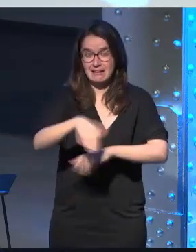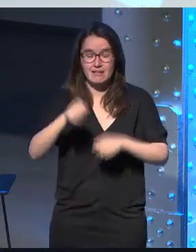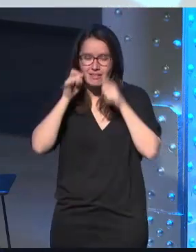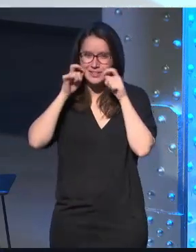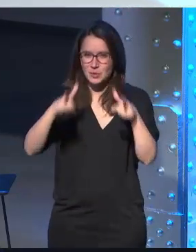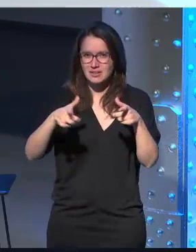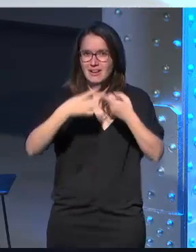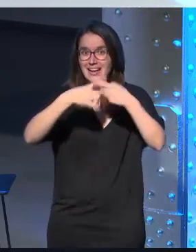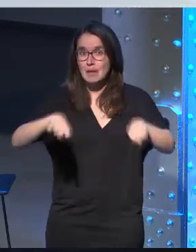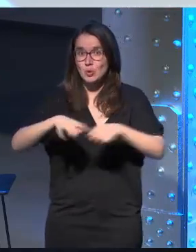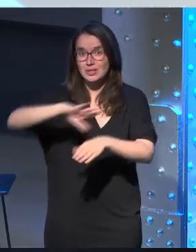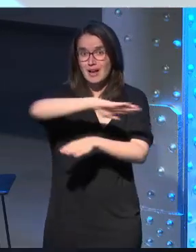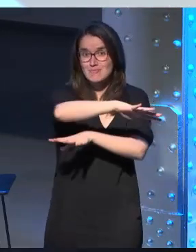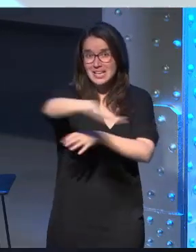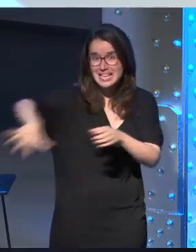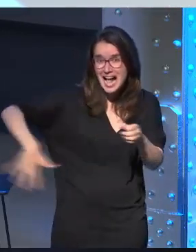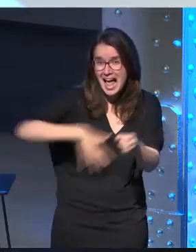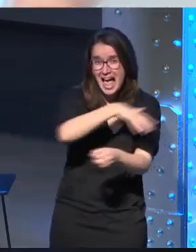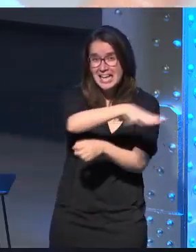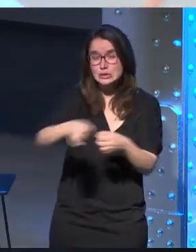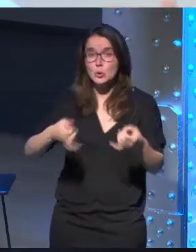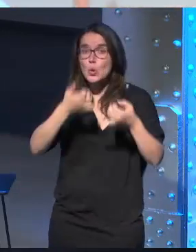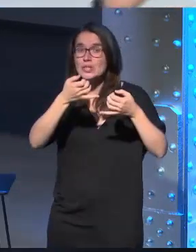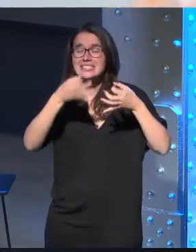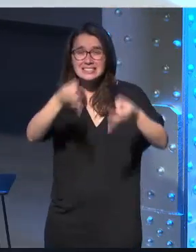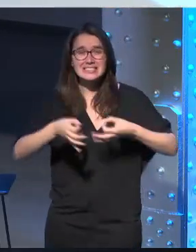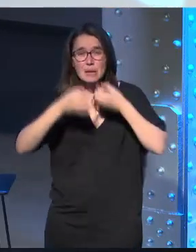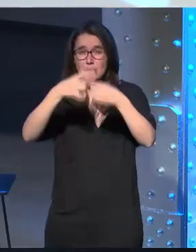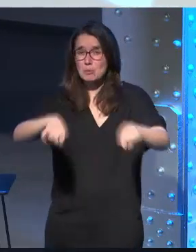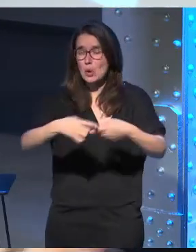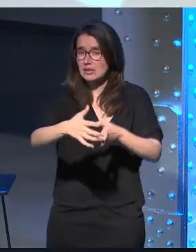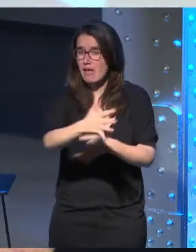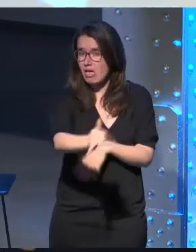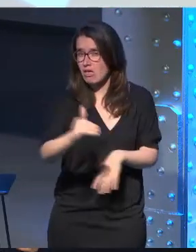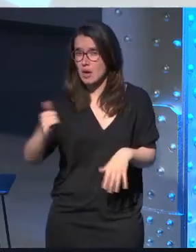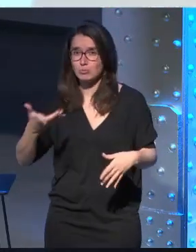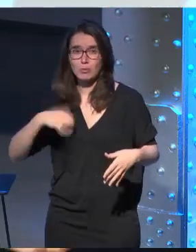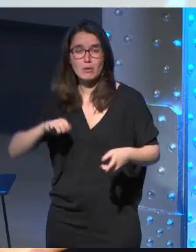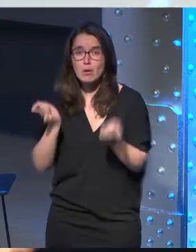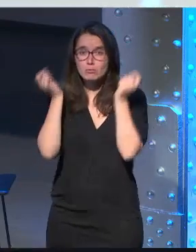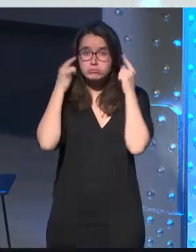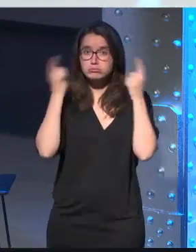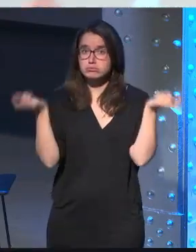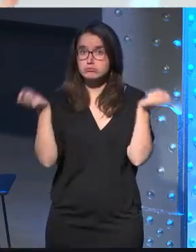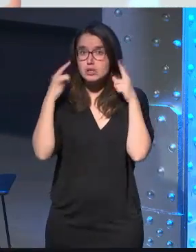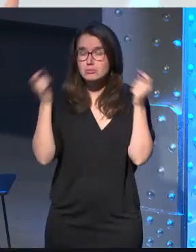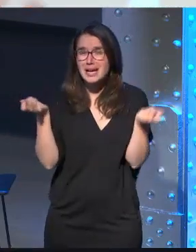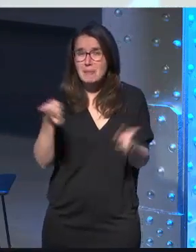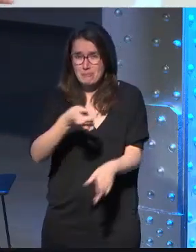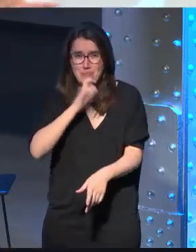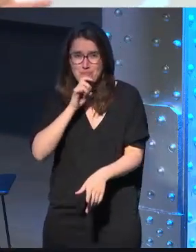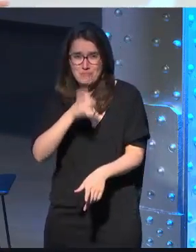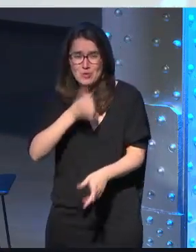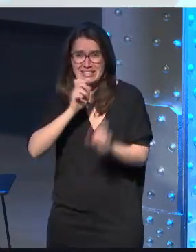cuenta de que la música nos rodea es un hilo musical constante un catálogo infinito al que podemos enchufarnos y desenchufarnos sin ninguna